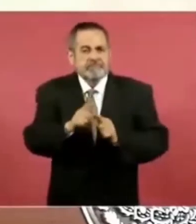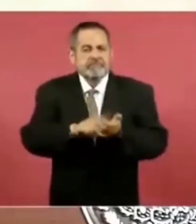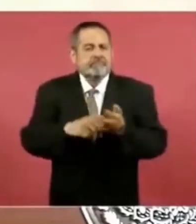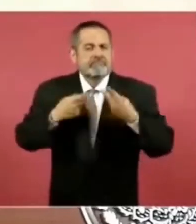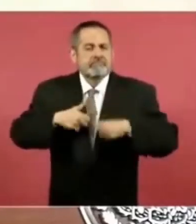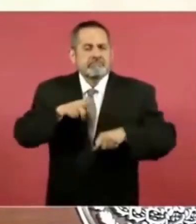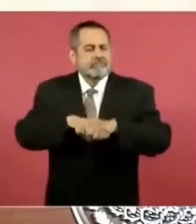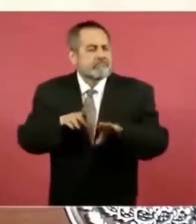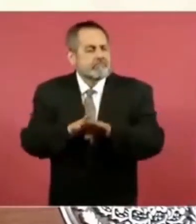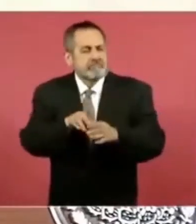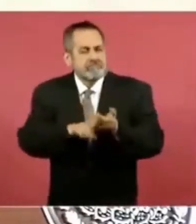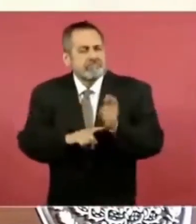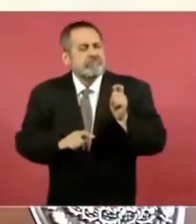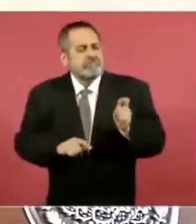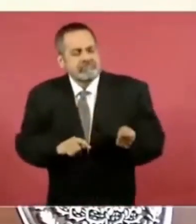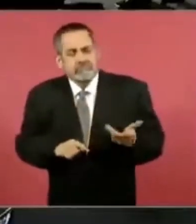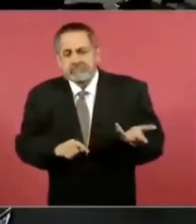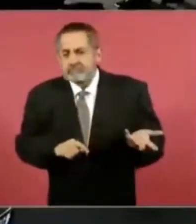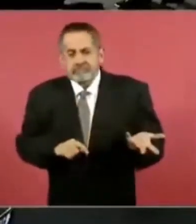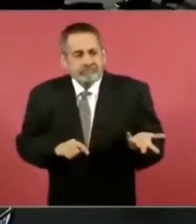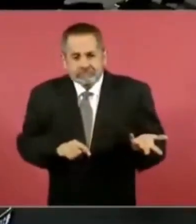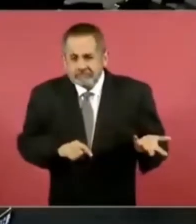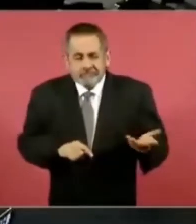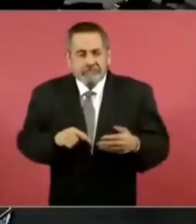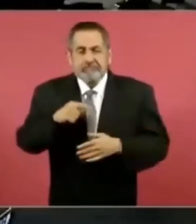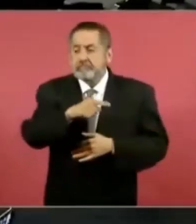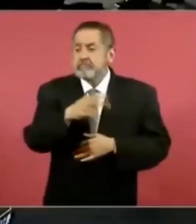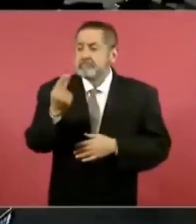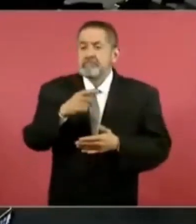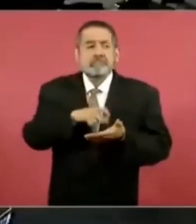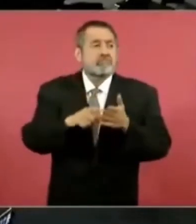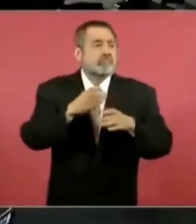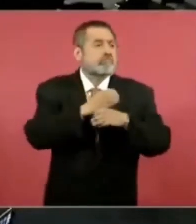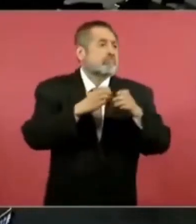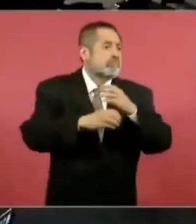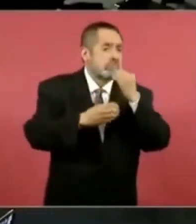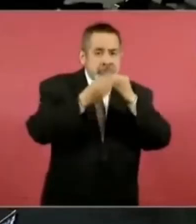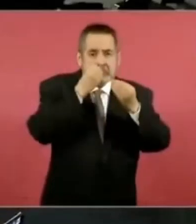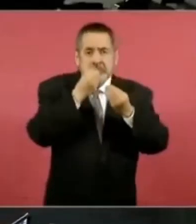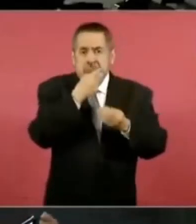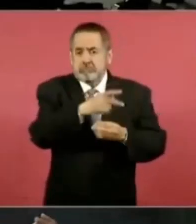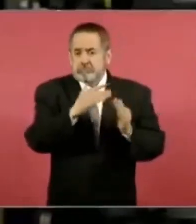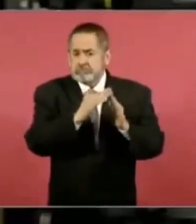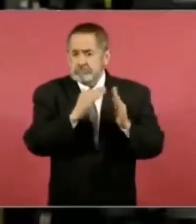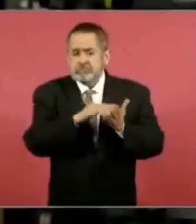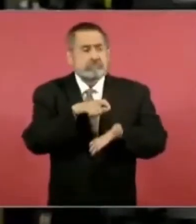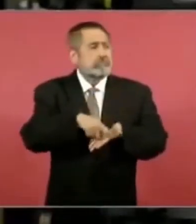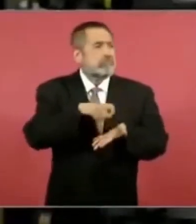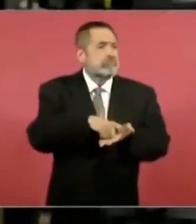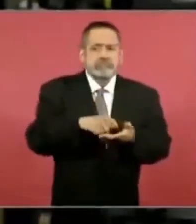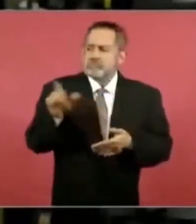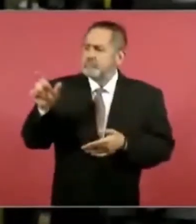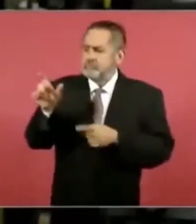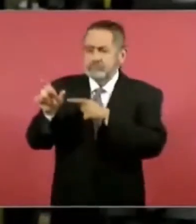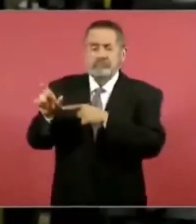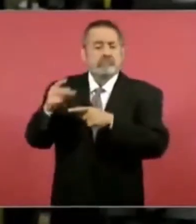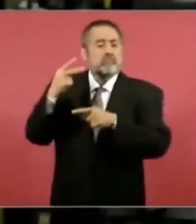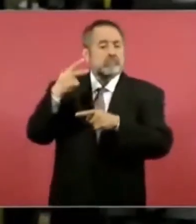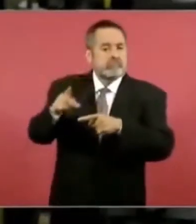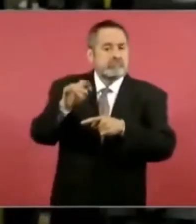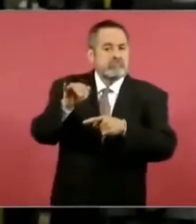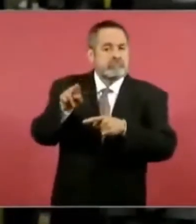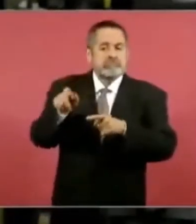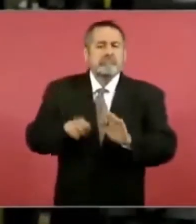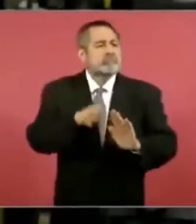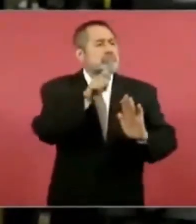¿Qué significa esto? Que incluso si necesitaban comprar despensas, si necesitaban comprar el súper, algunas